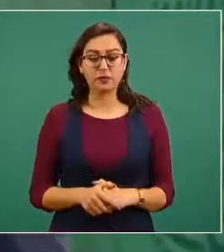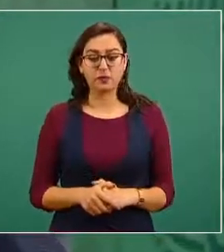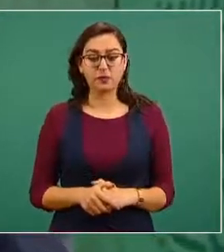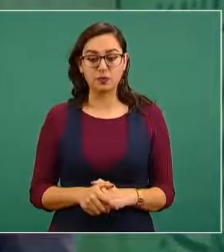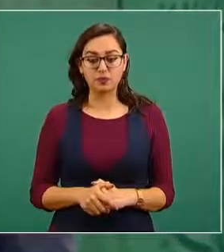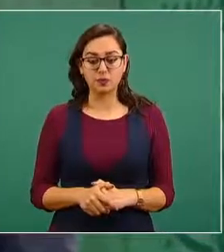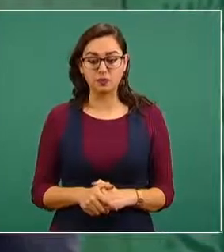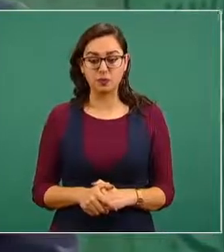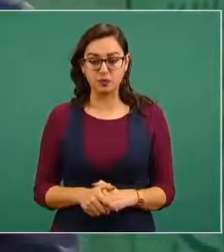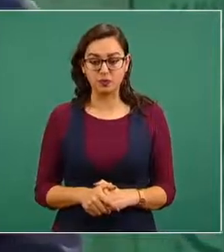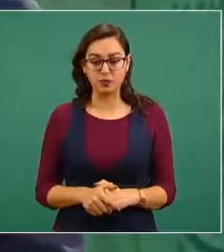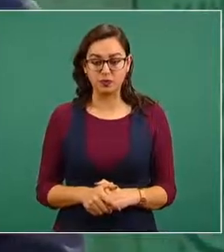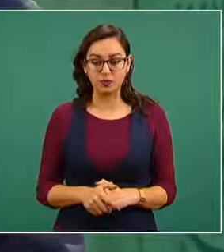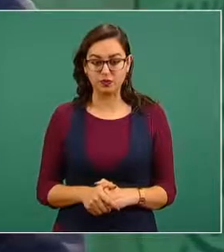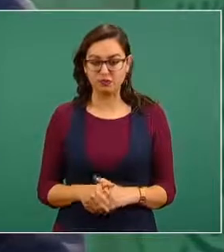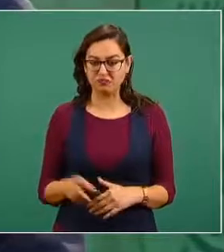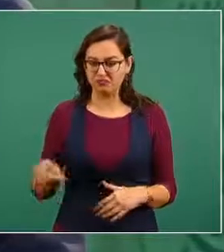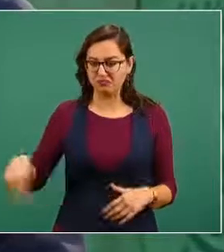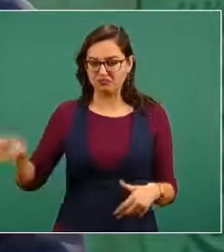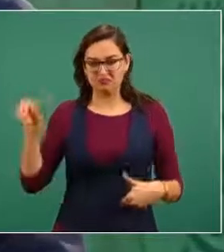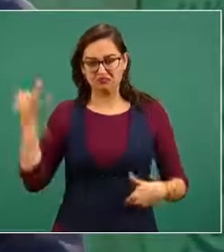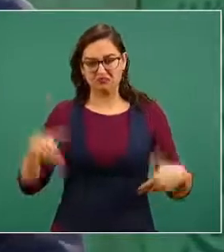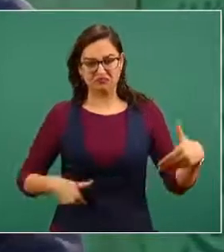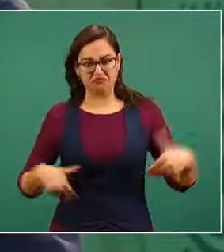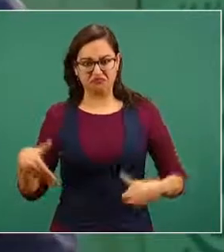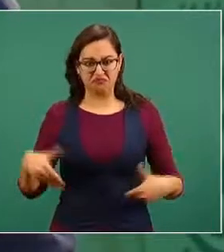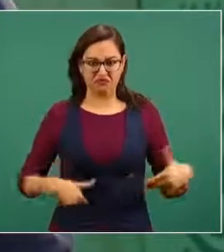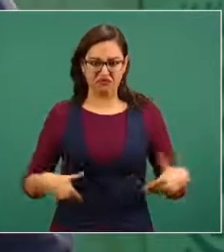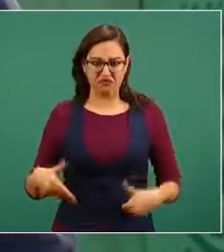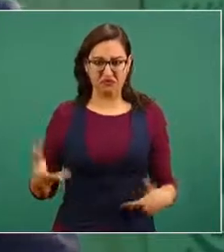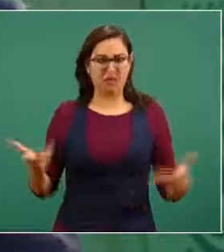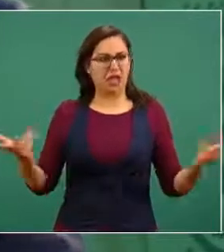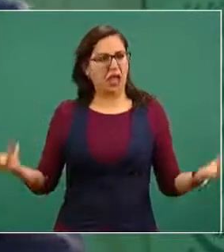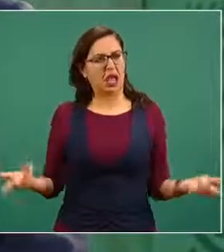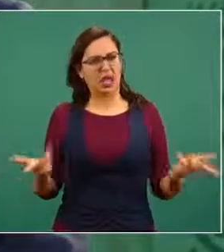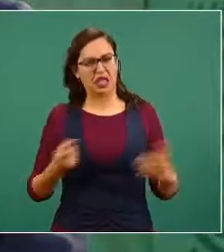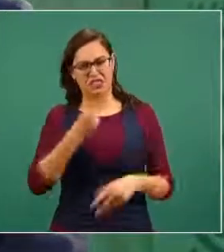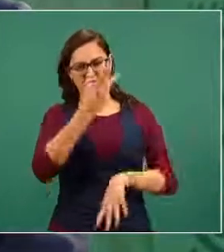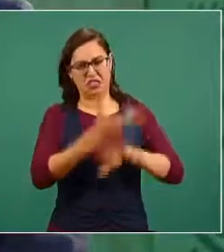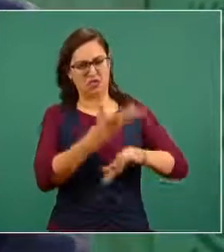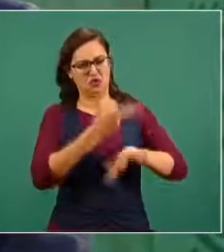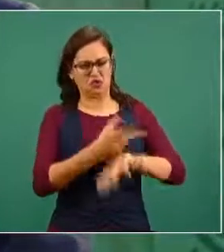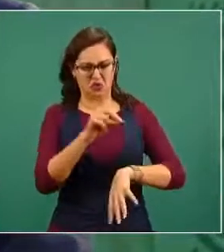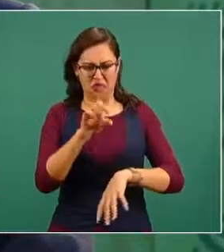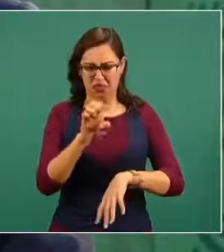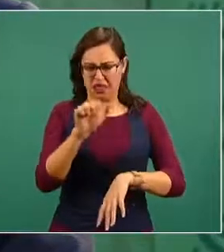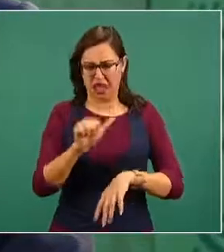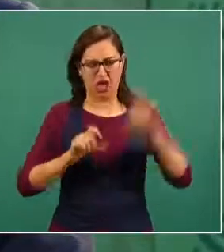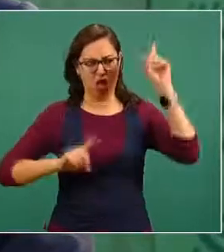y hasta molestos ¿cómo vamos a dudar de la DEA?